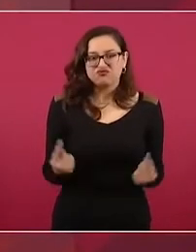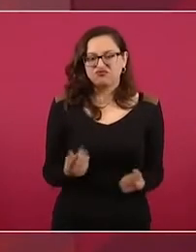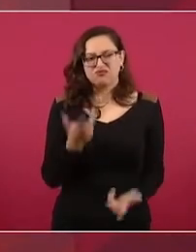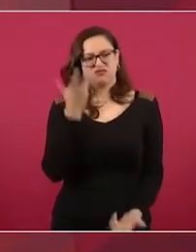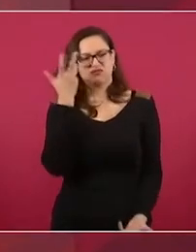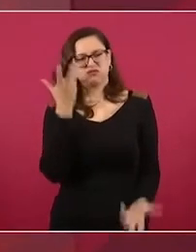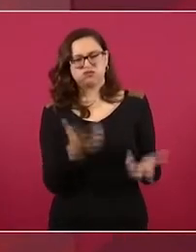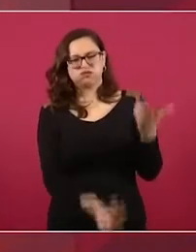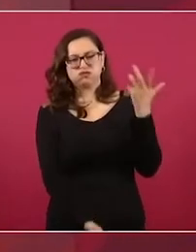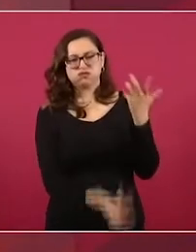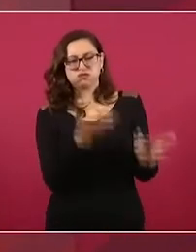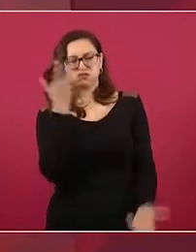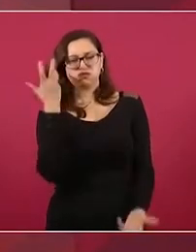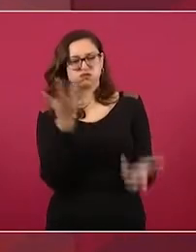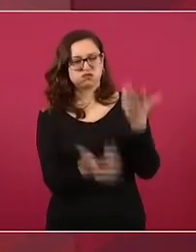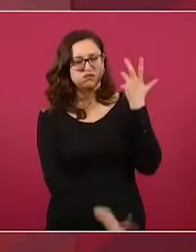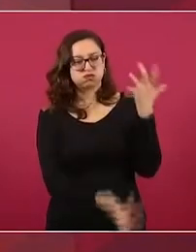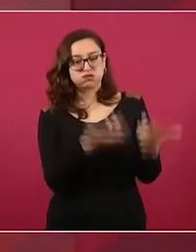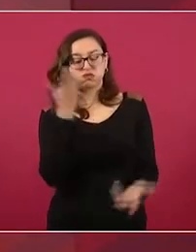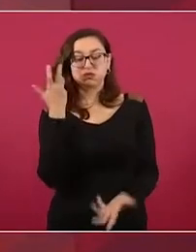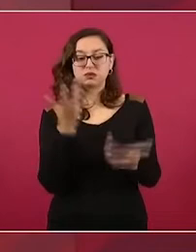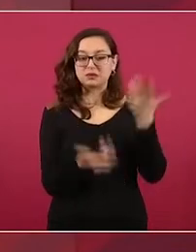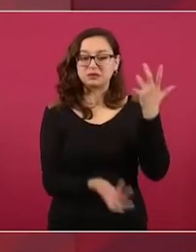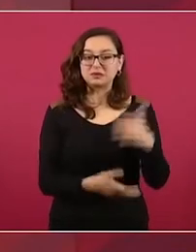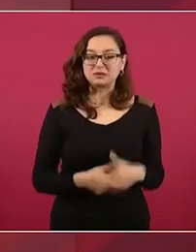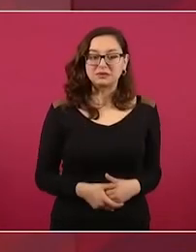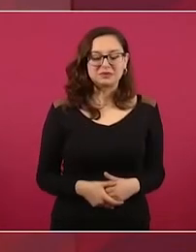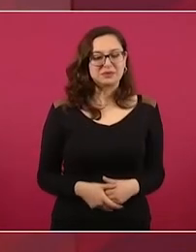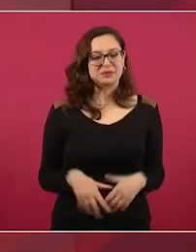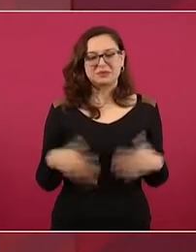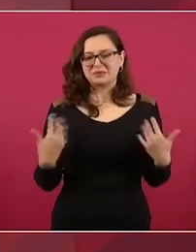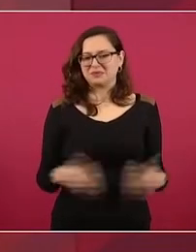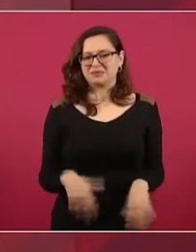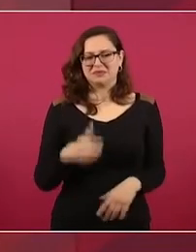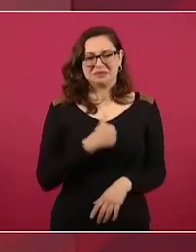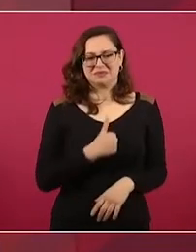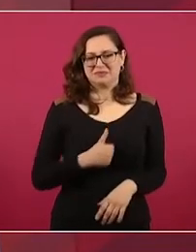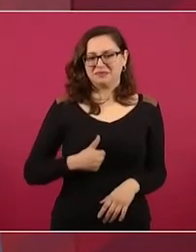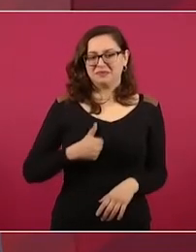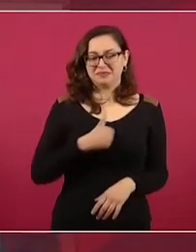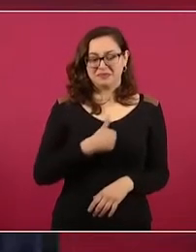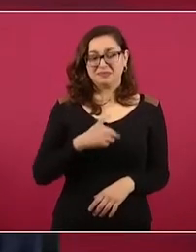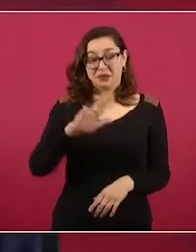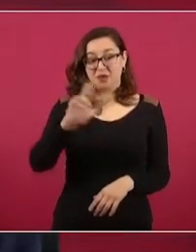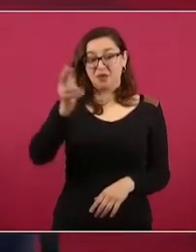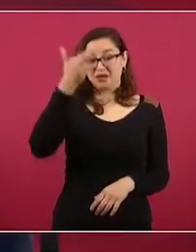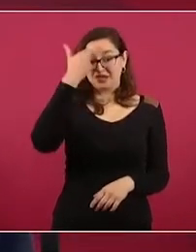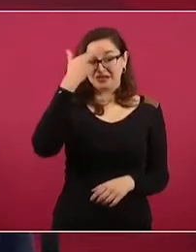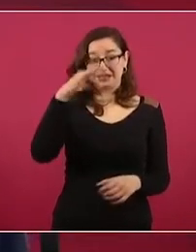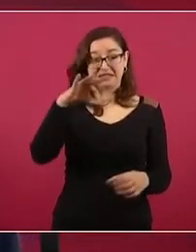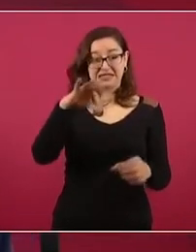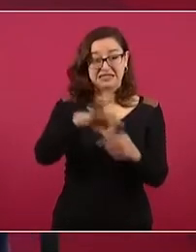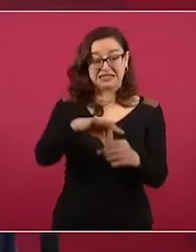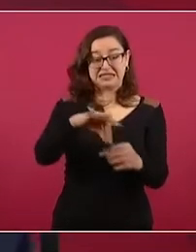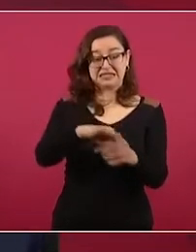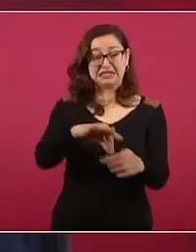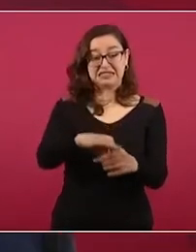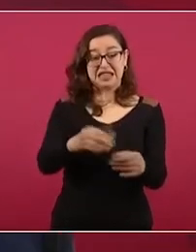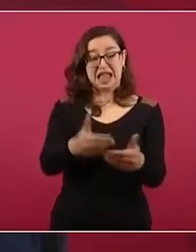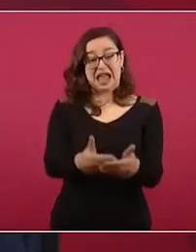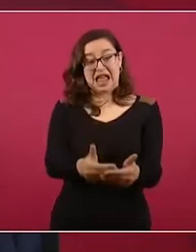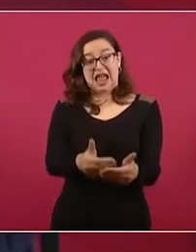esta desgracia antes de las elecciones, con los medios